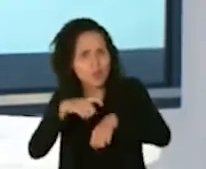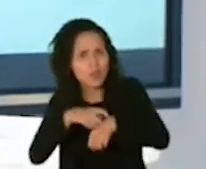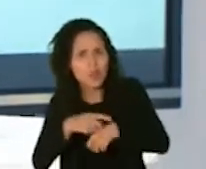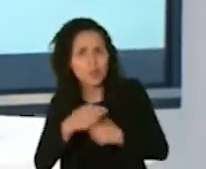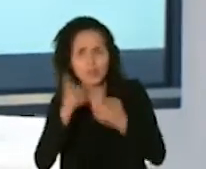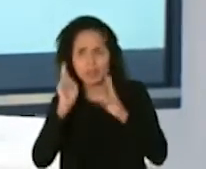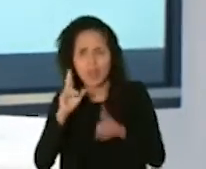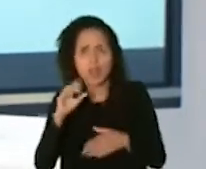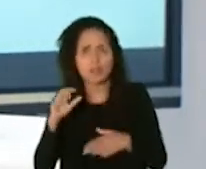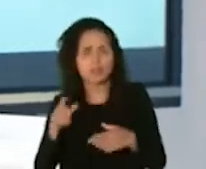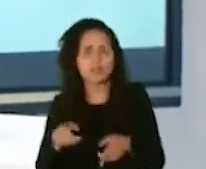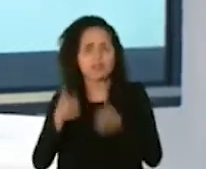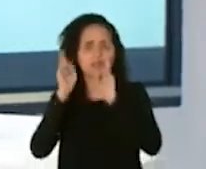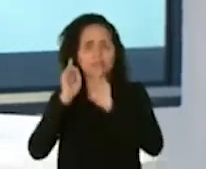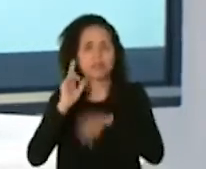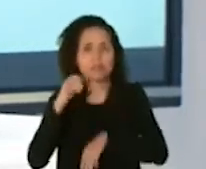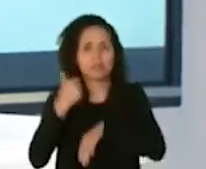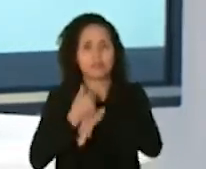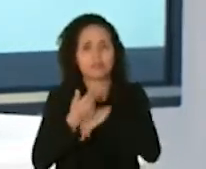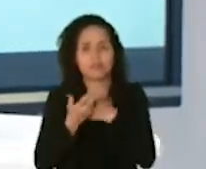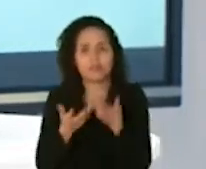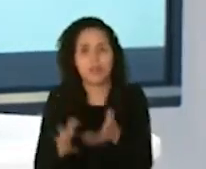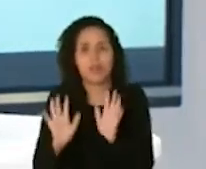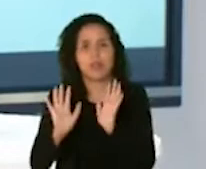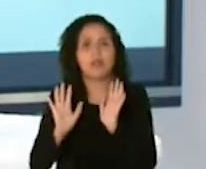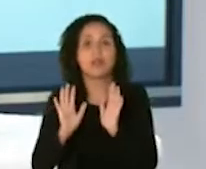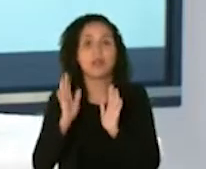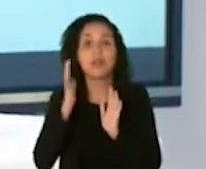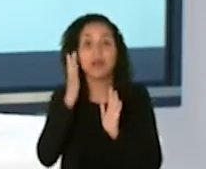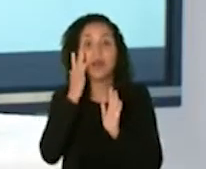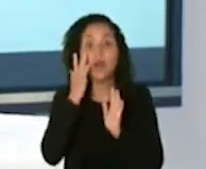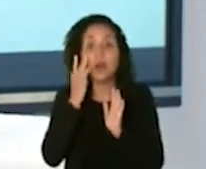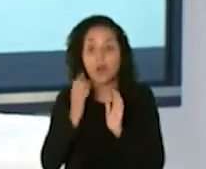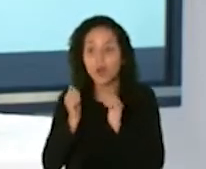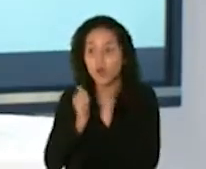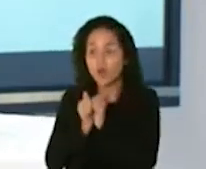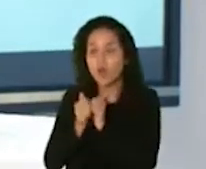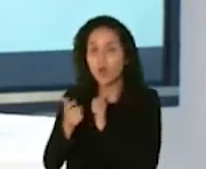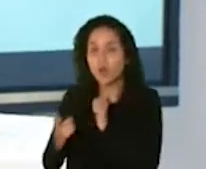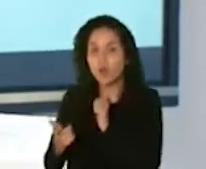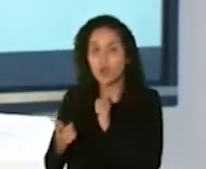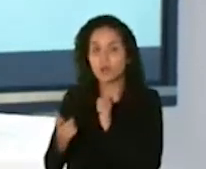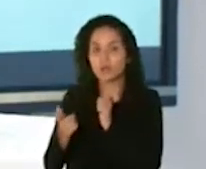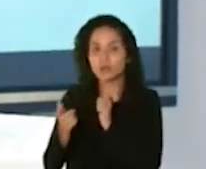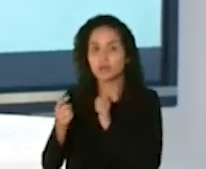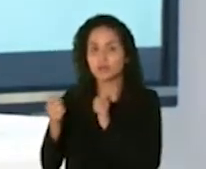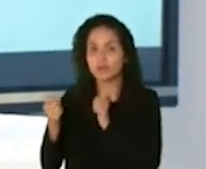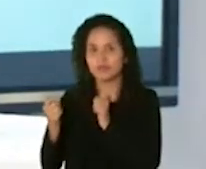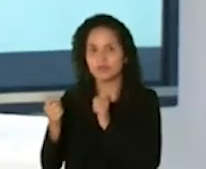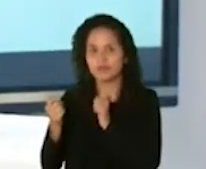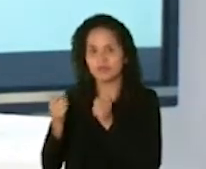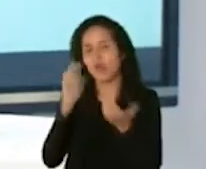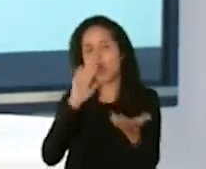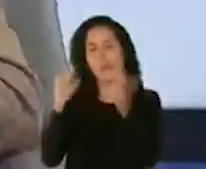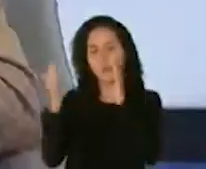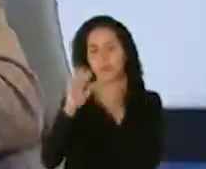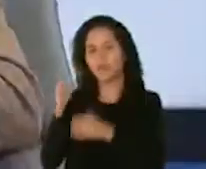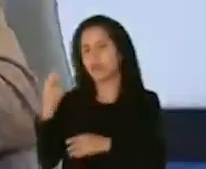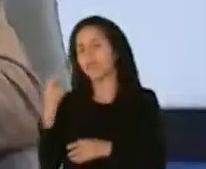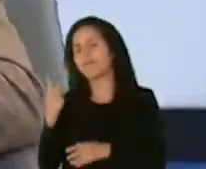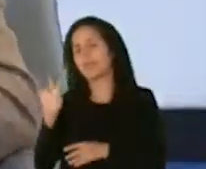frente y eso ya lo hemos preguntado a otros científicos frente al desarrollo de vacunas para el VIH y el cáncer por ejemplo